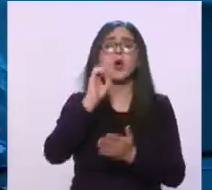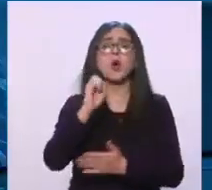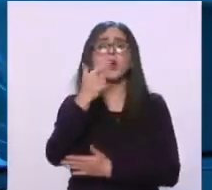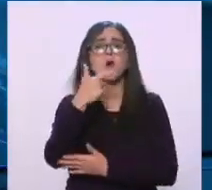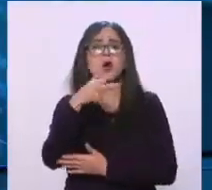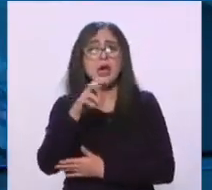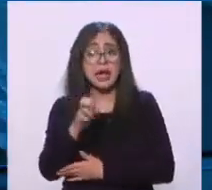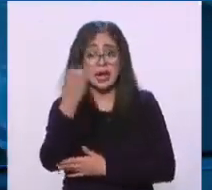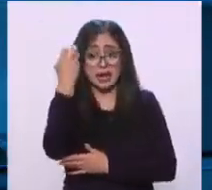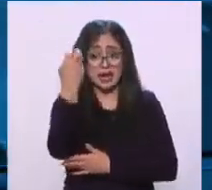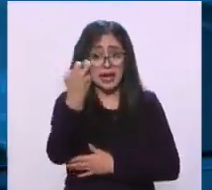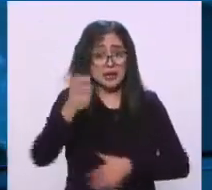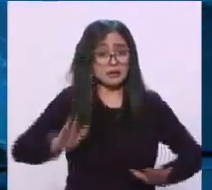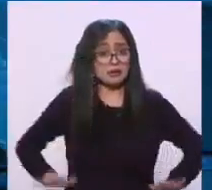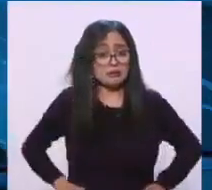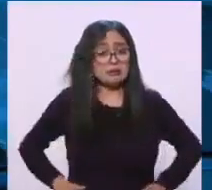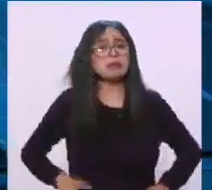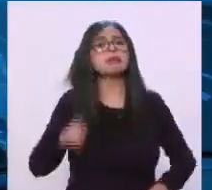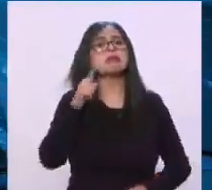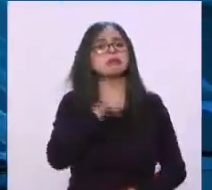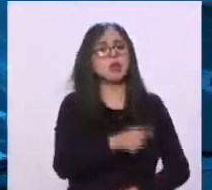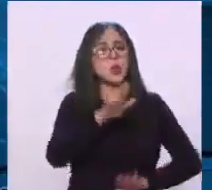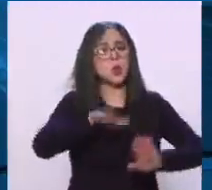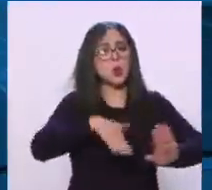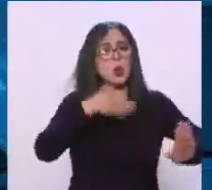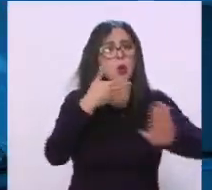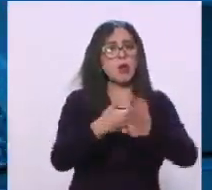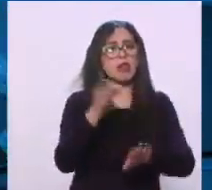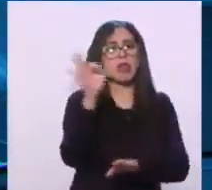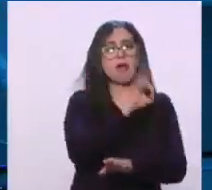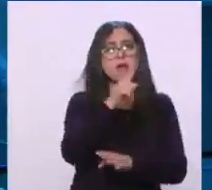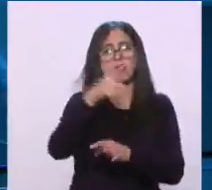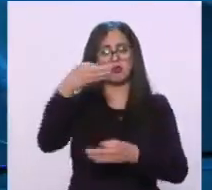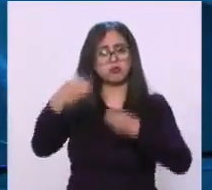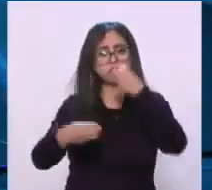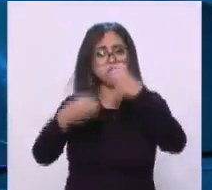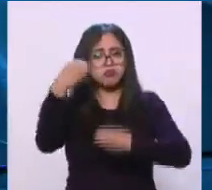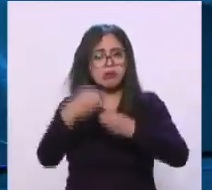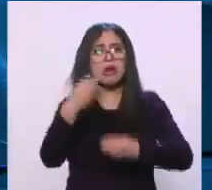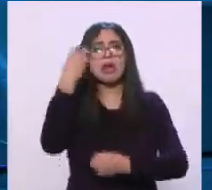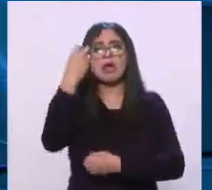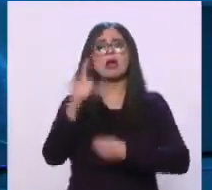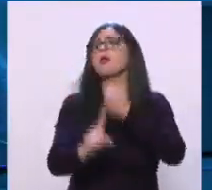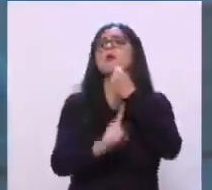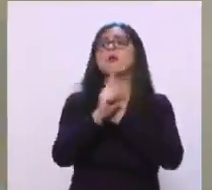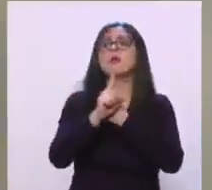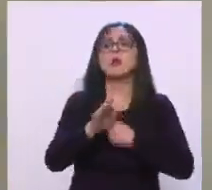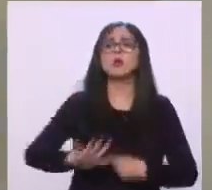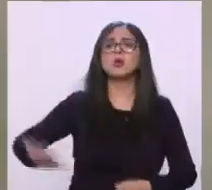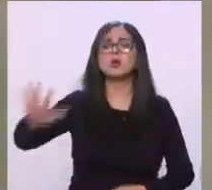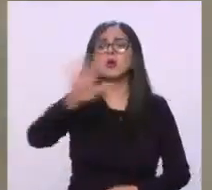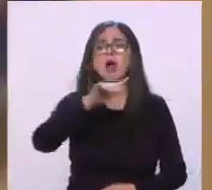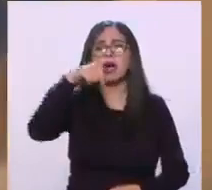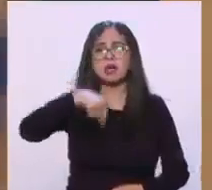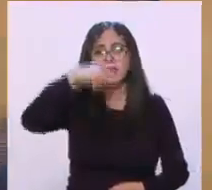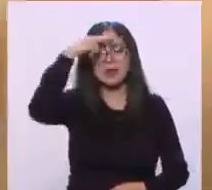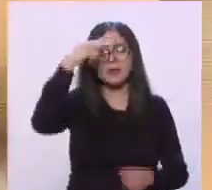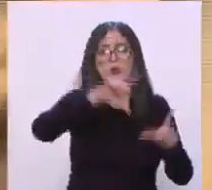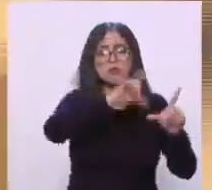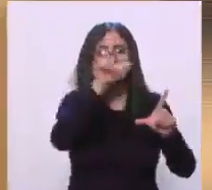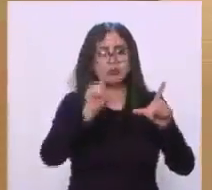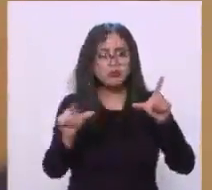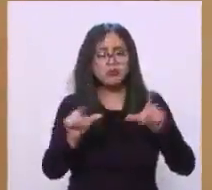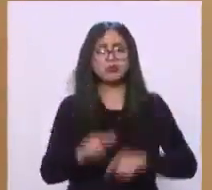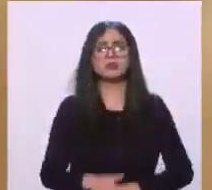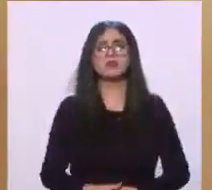considerado hasta criminal porque genera una zozobra en todo el personal médico en todo el país, ¿no? Y lo decías muy bien, ¿quién le